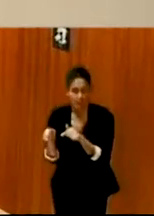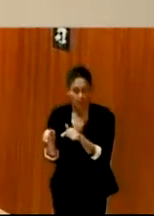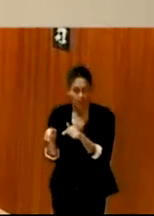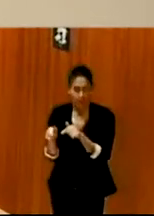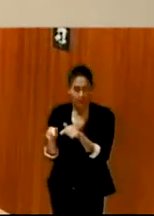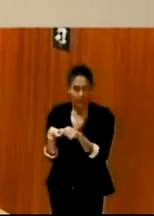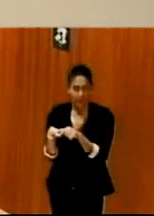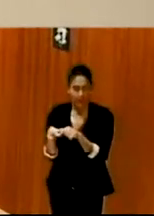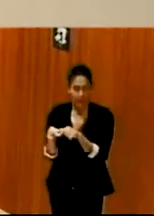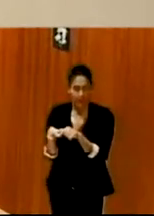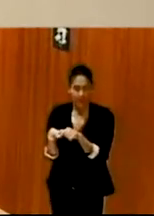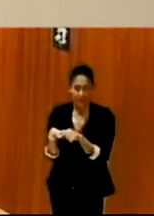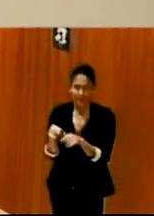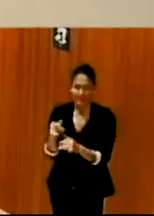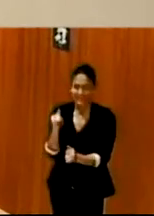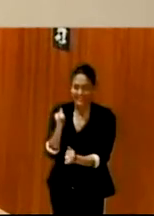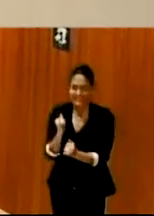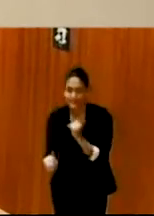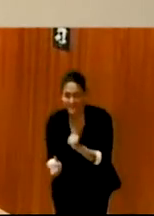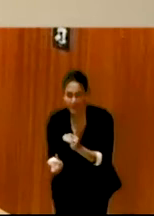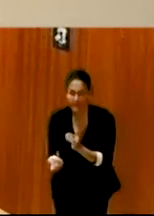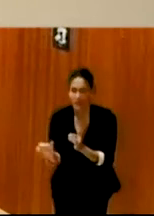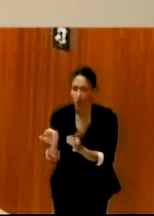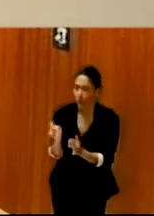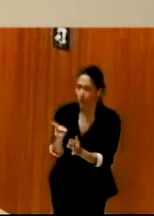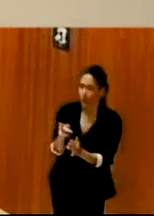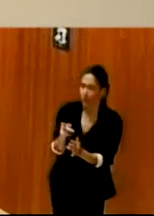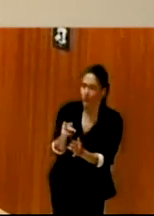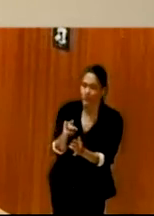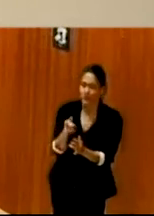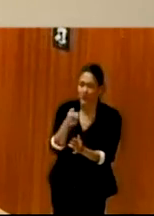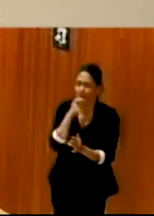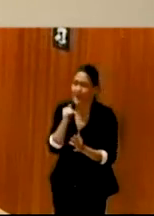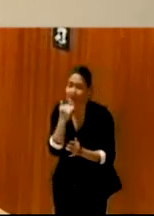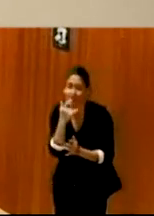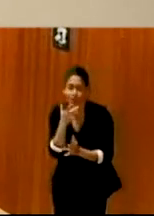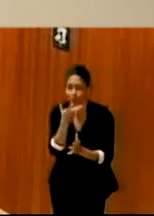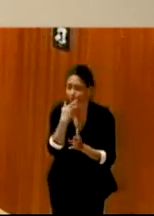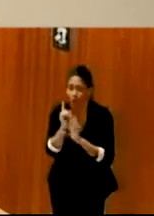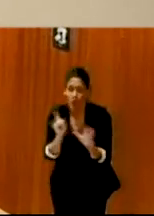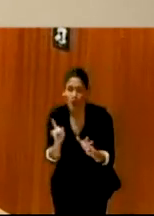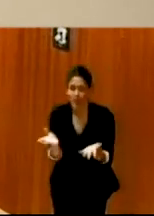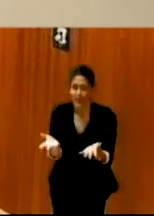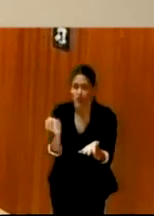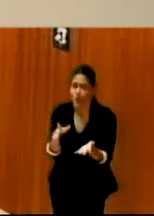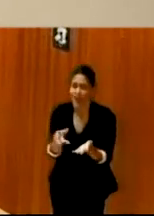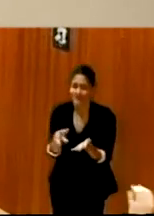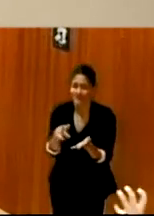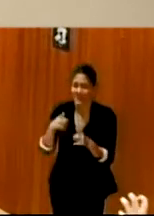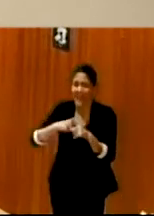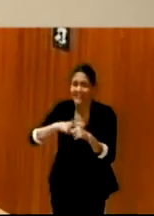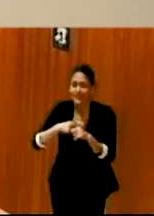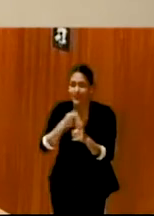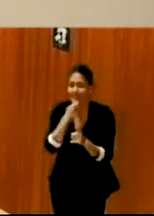han metido la pata o porque el acento tal o porque era un inglés muy, muy flojito, aunque el currículum ponga nivel